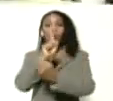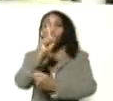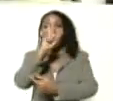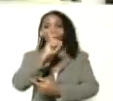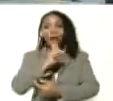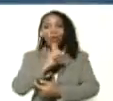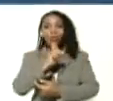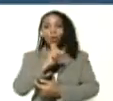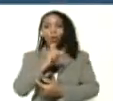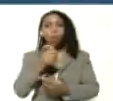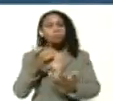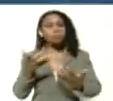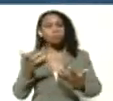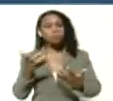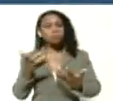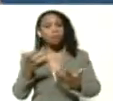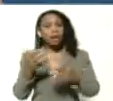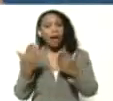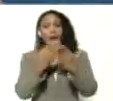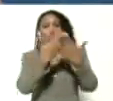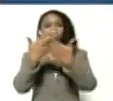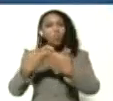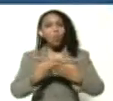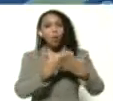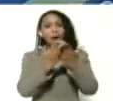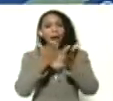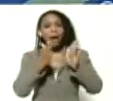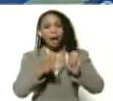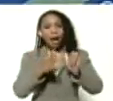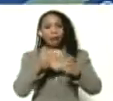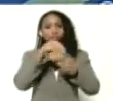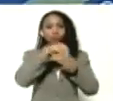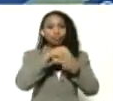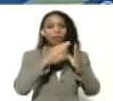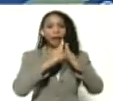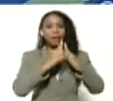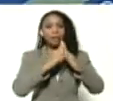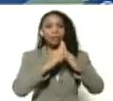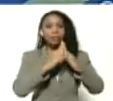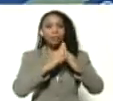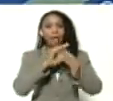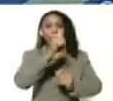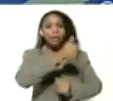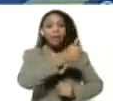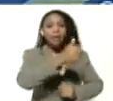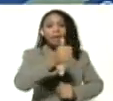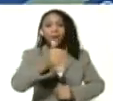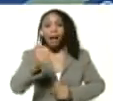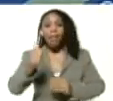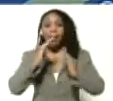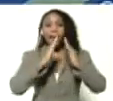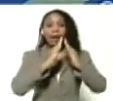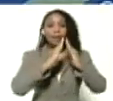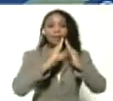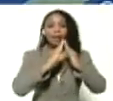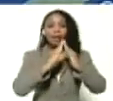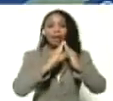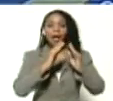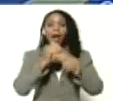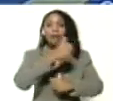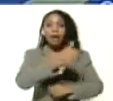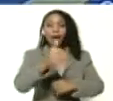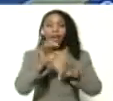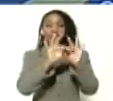de la escuela en la casa. Cada casa, cada